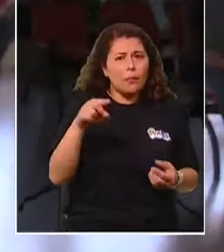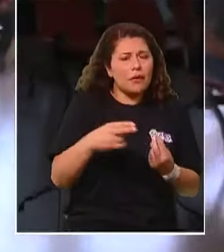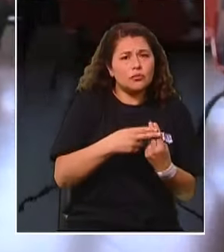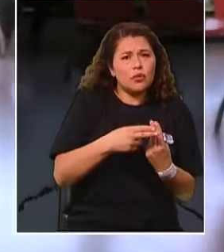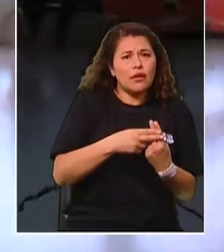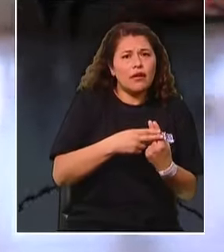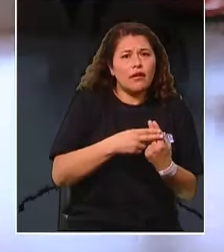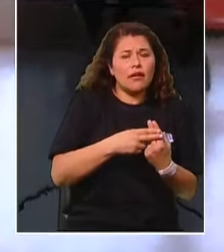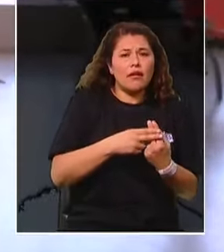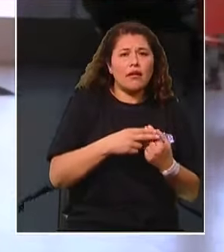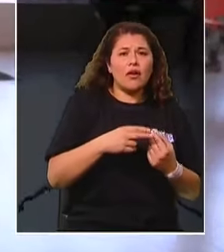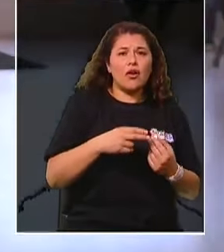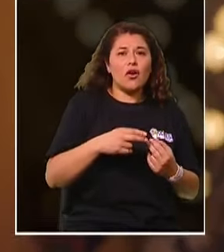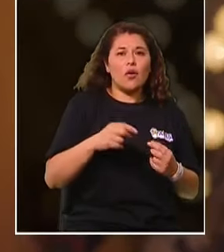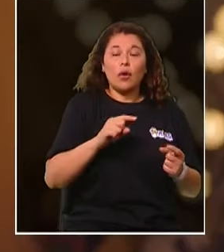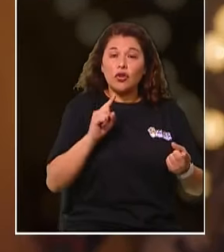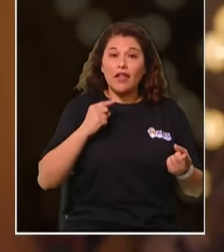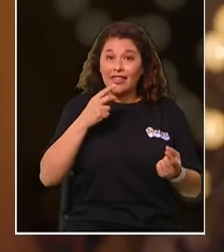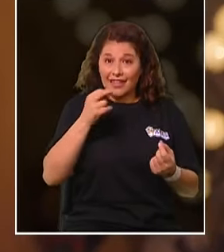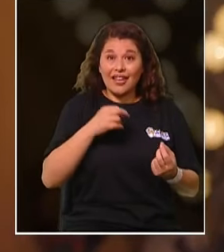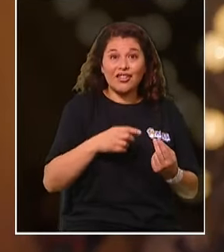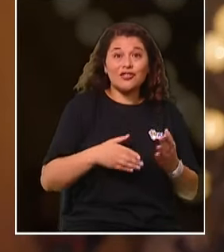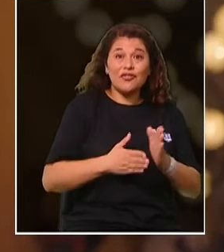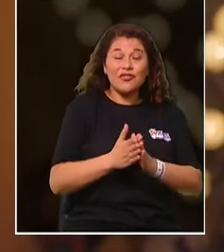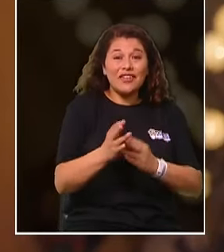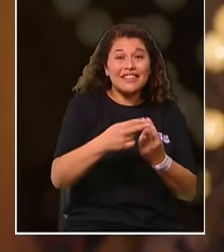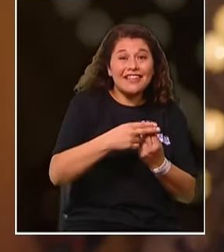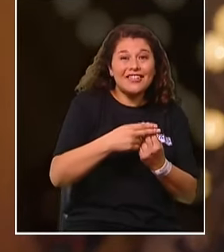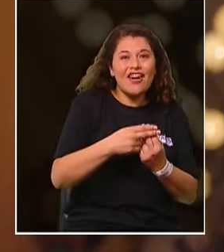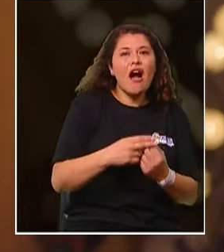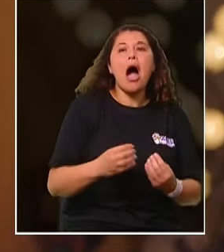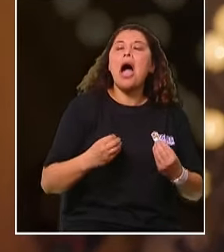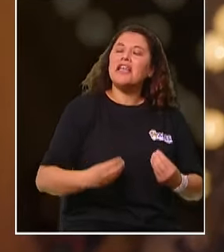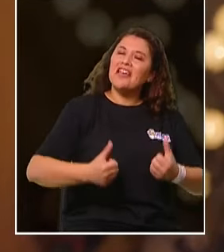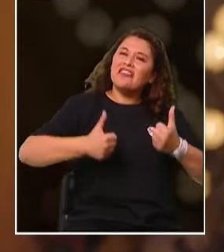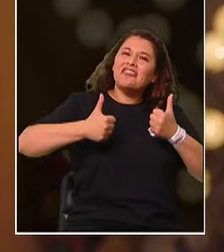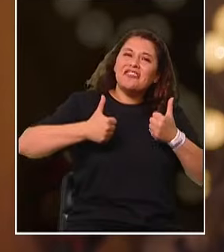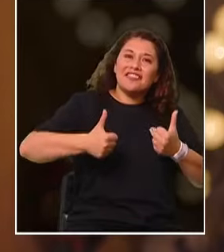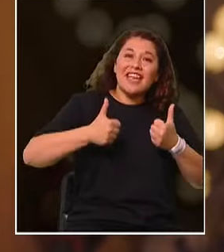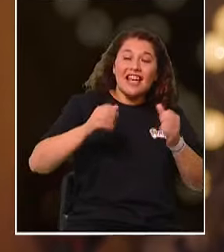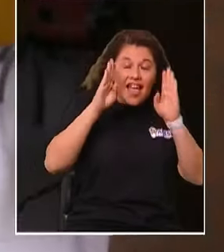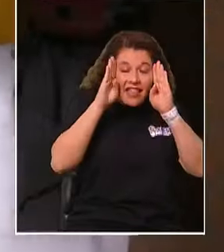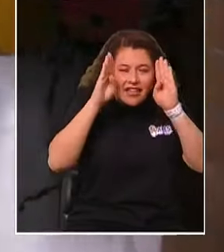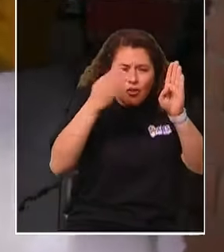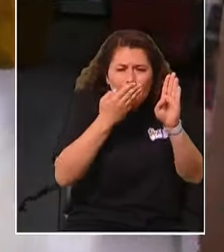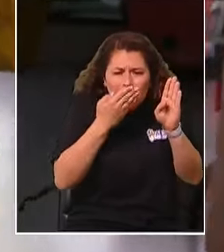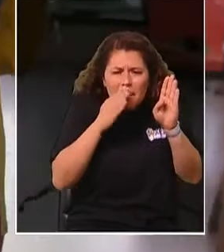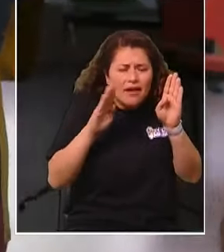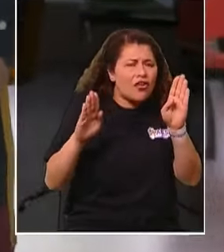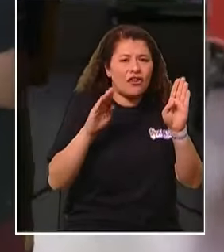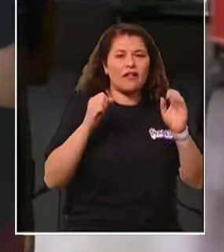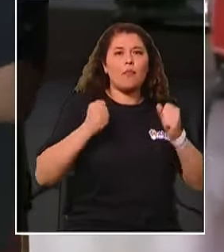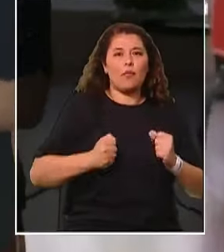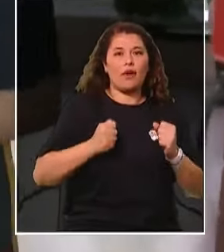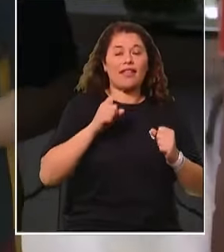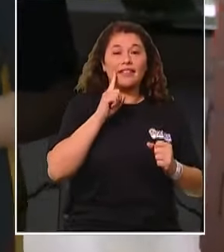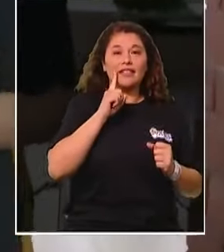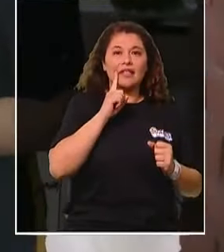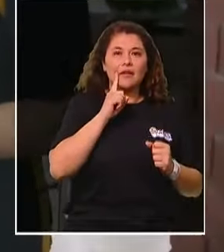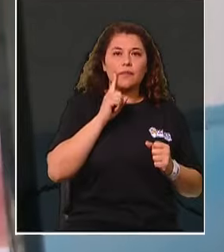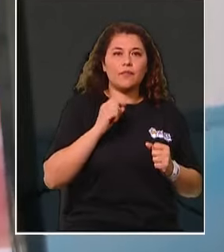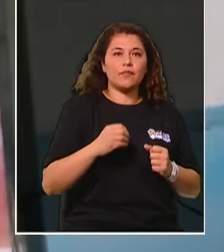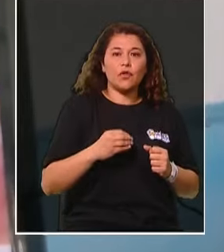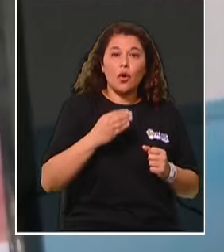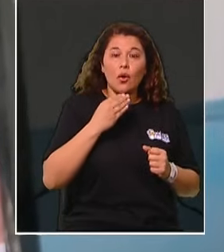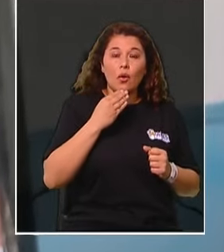cuando nos hicieron la derivación, se fue como, qué rico que va a estar el teletón. Qué rico que va a tener la mejor atención que se le puede dar. Nosotros cuando sacamos